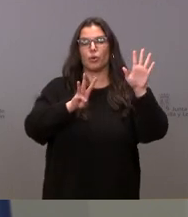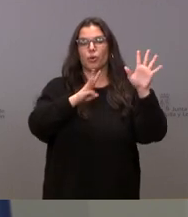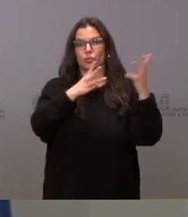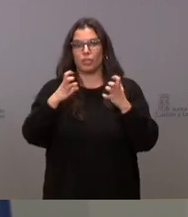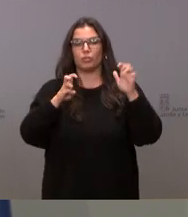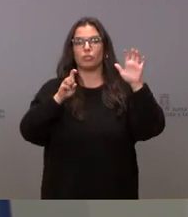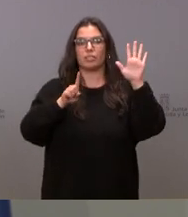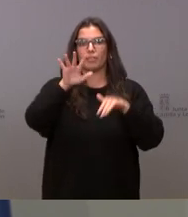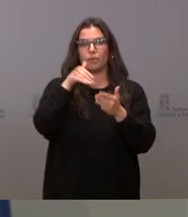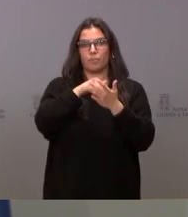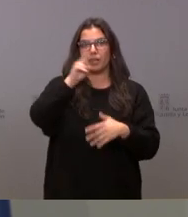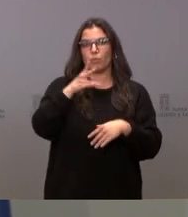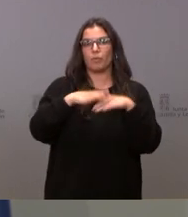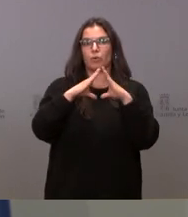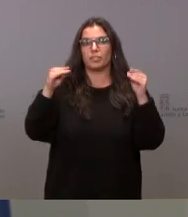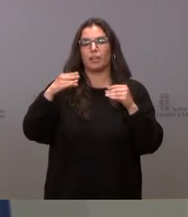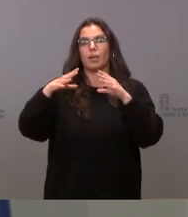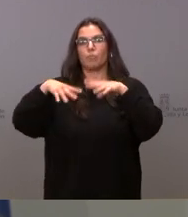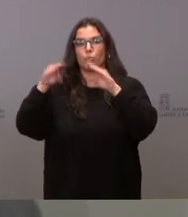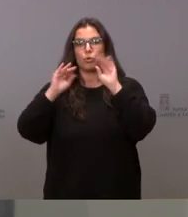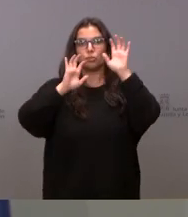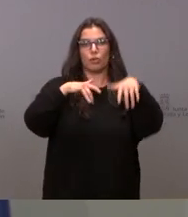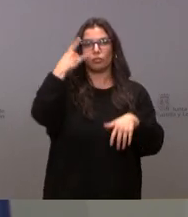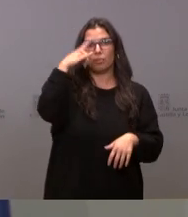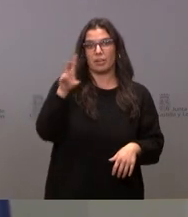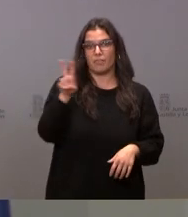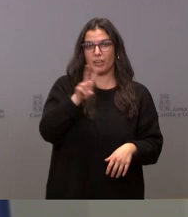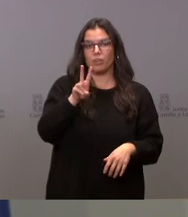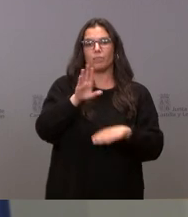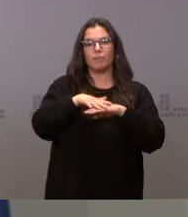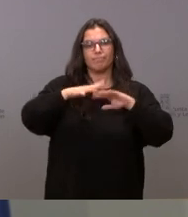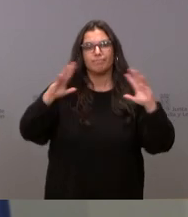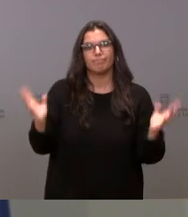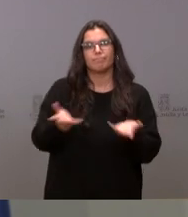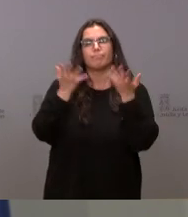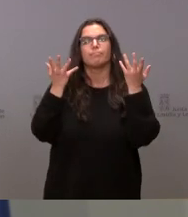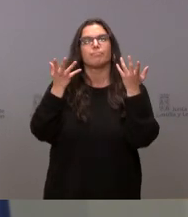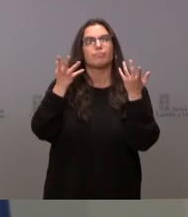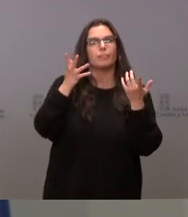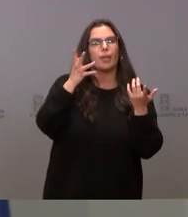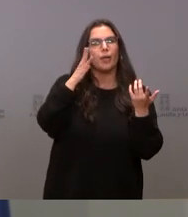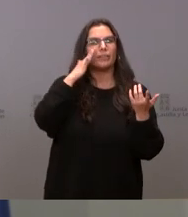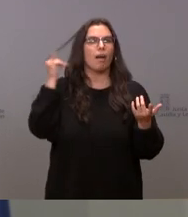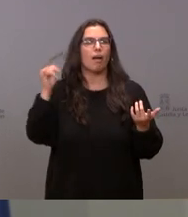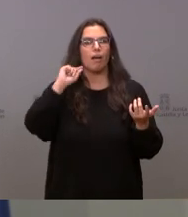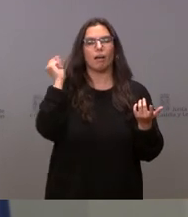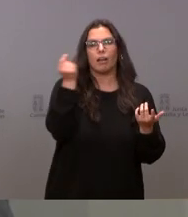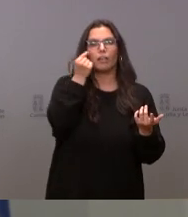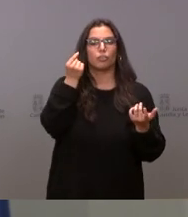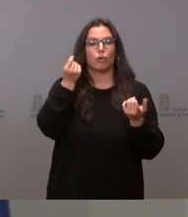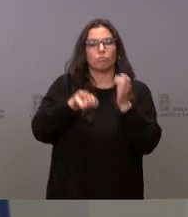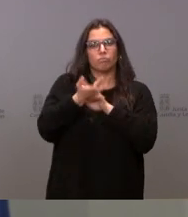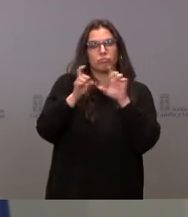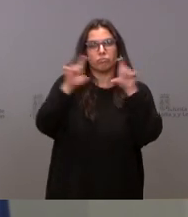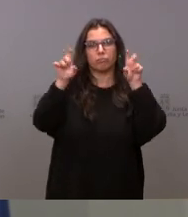euros a las universidades de Burgos, León, Salamanca y Valladolid para potenciar el talento emprendedor y la investigación a través del